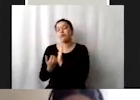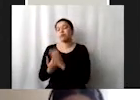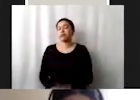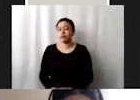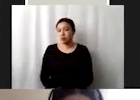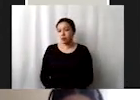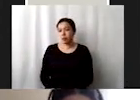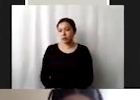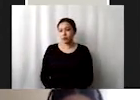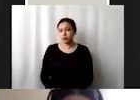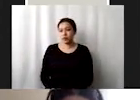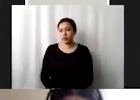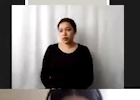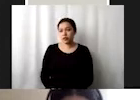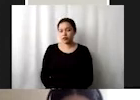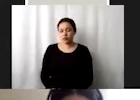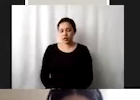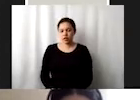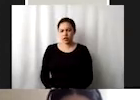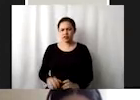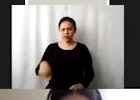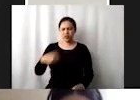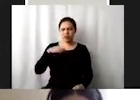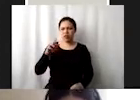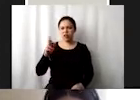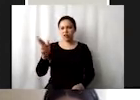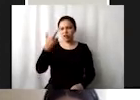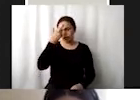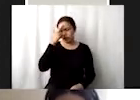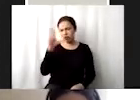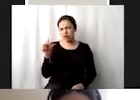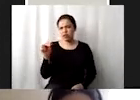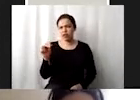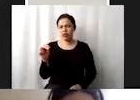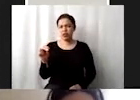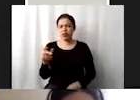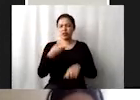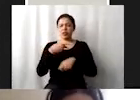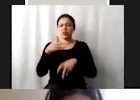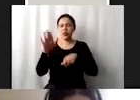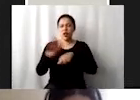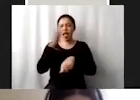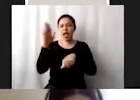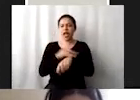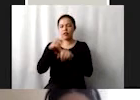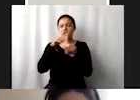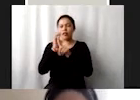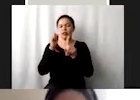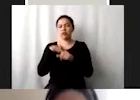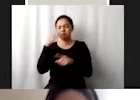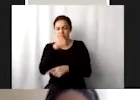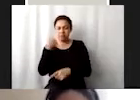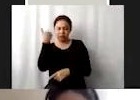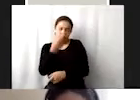este no se, no recuerdo cuál es el, la calificación que tiene esta meta, ahorita la revisamos,